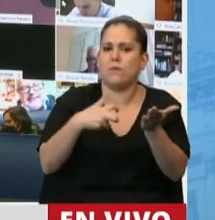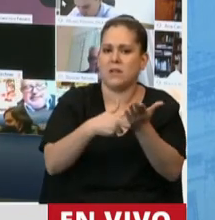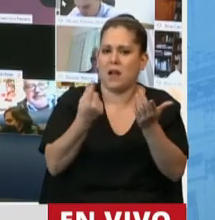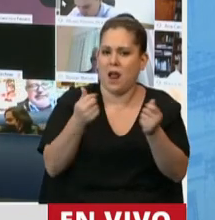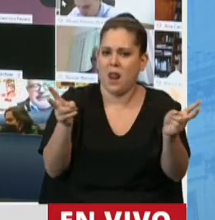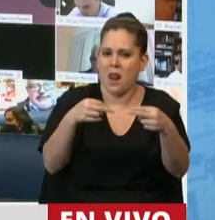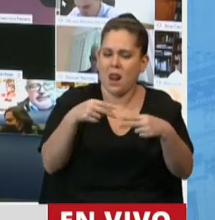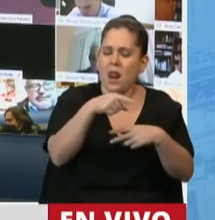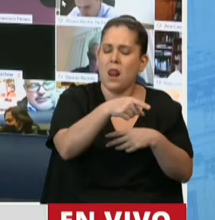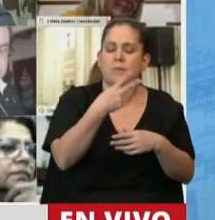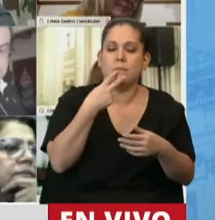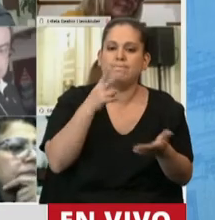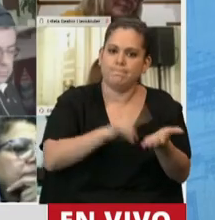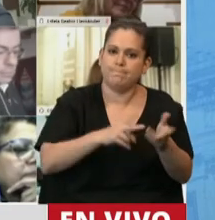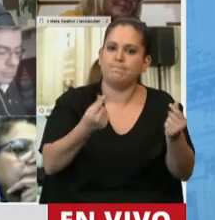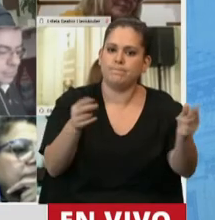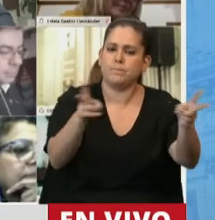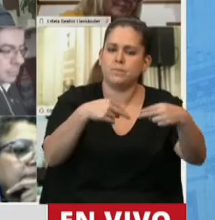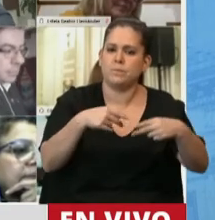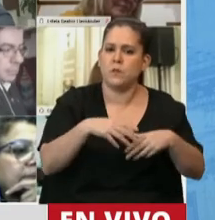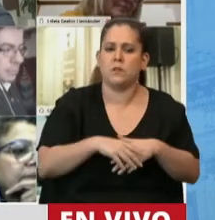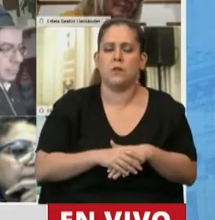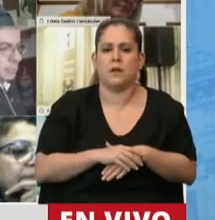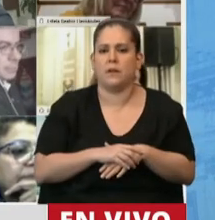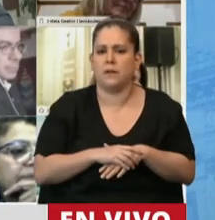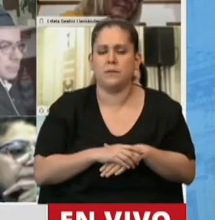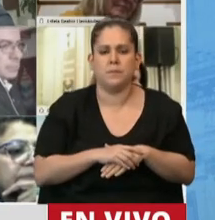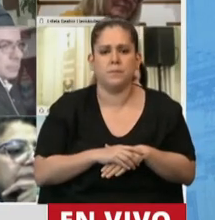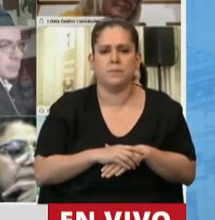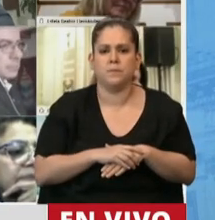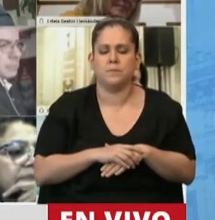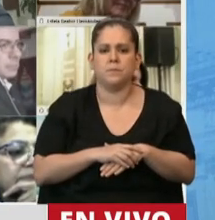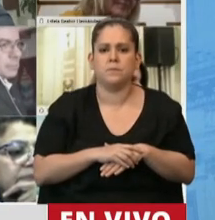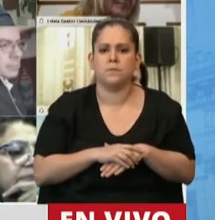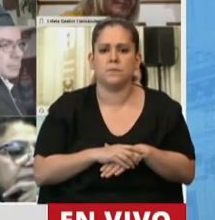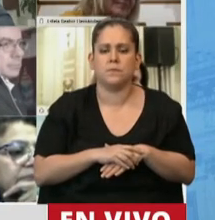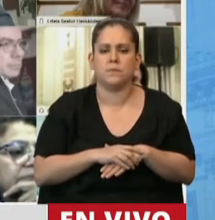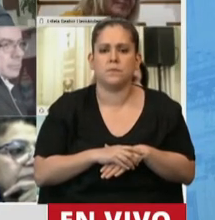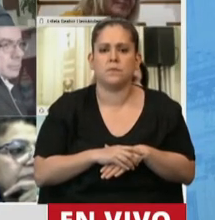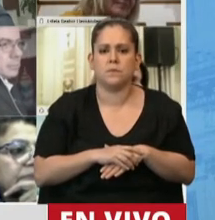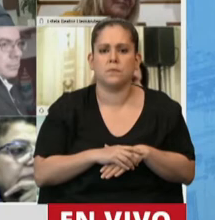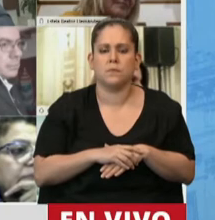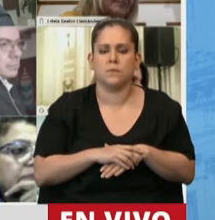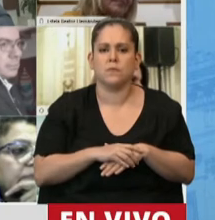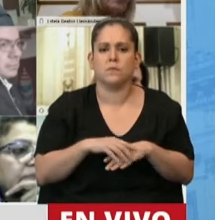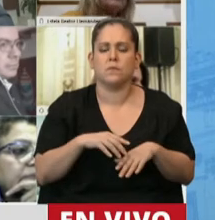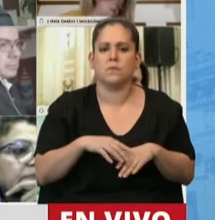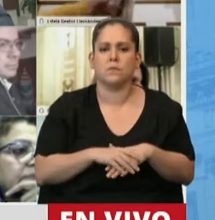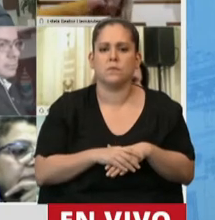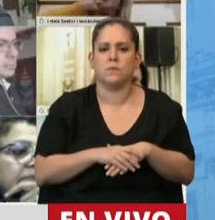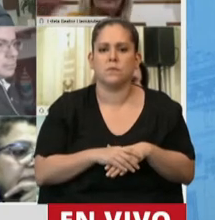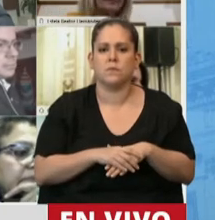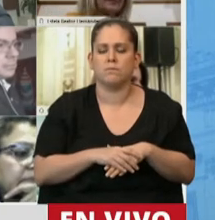ingresos que lo compensen, pero holgadamente. Otro de los aspectos, simplemente quería aclarar eso.